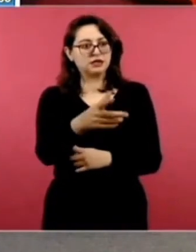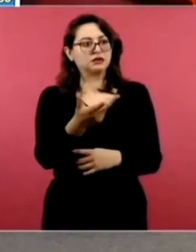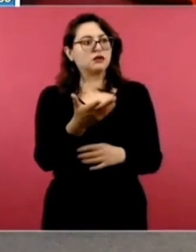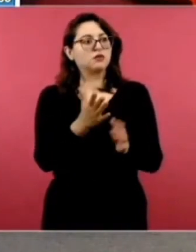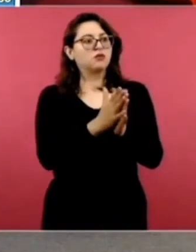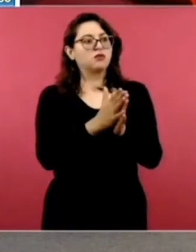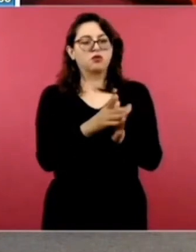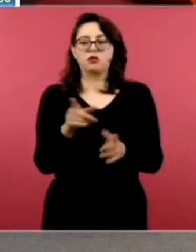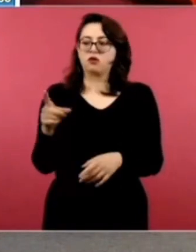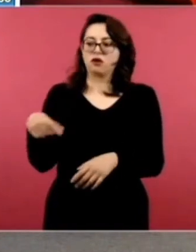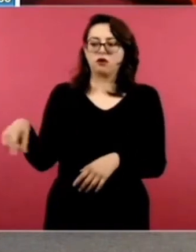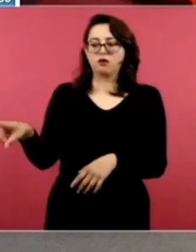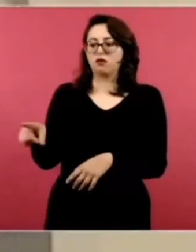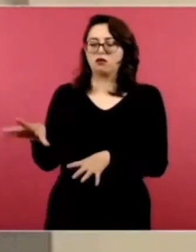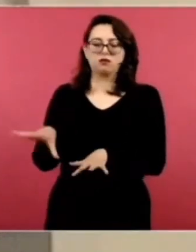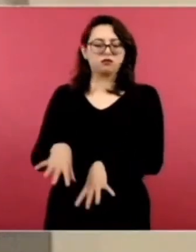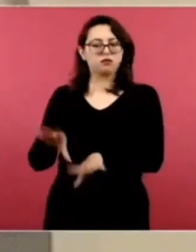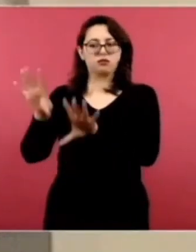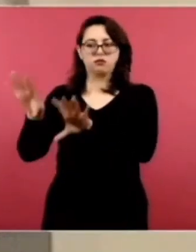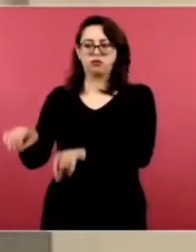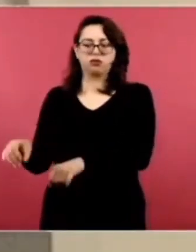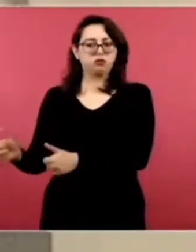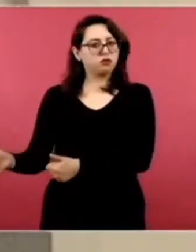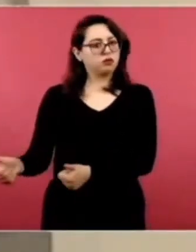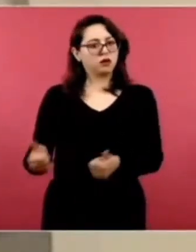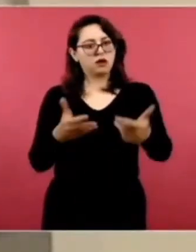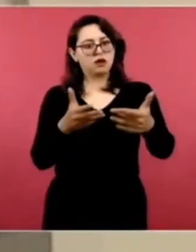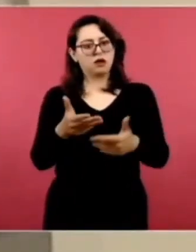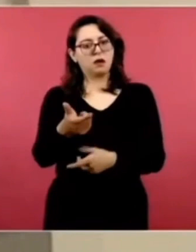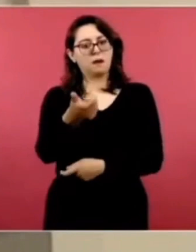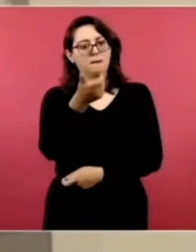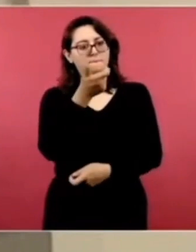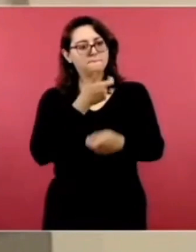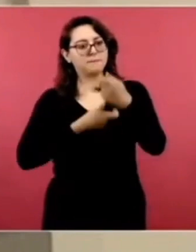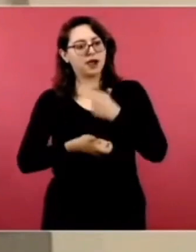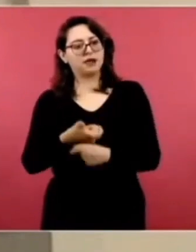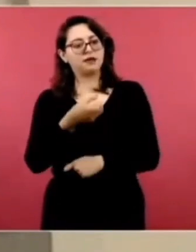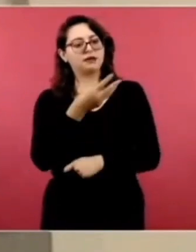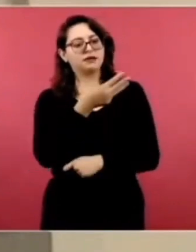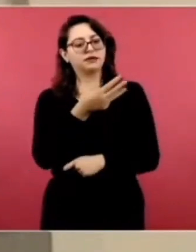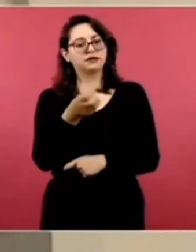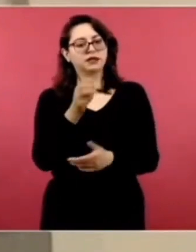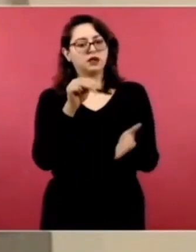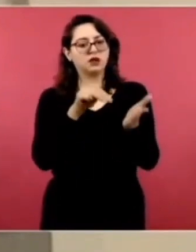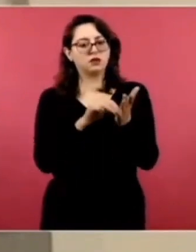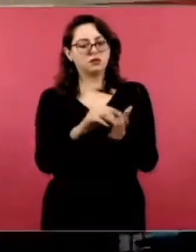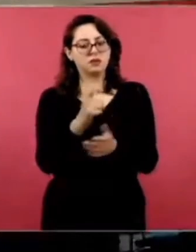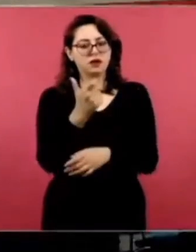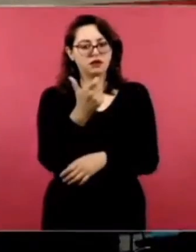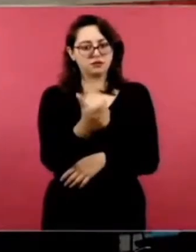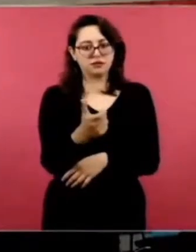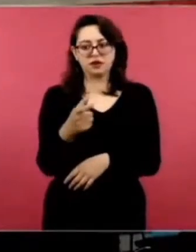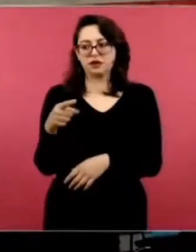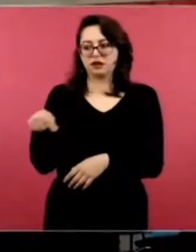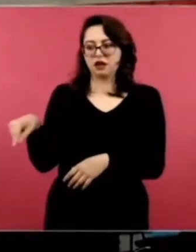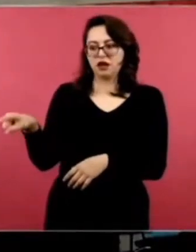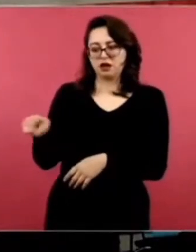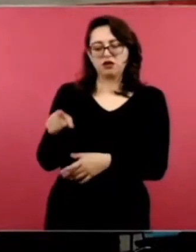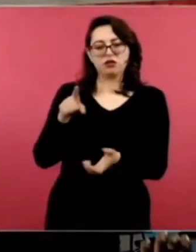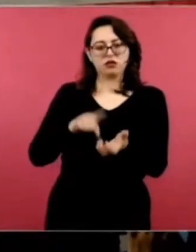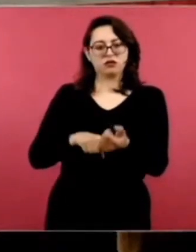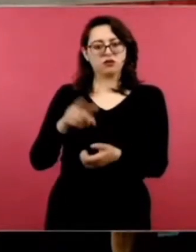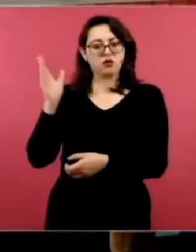levantara y ejecutara a cambio de trescientos mil pesos. Las personas liberadas trabajaban como meseros en ese en ese bar.